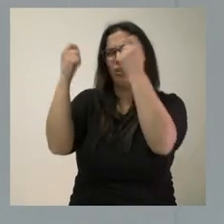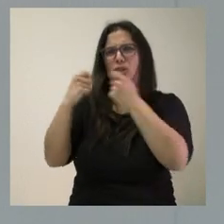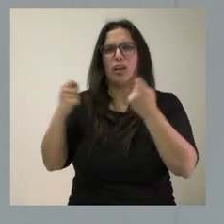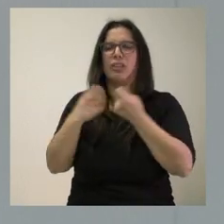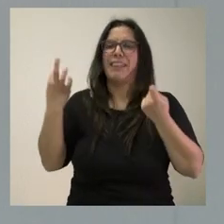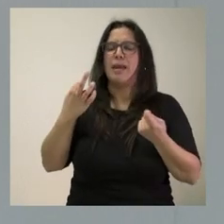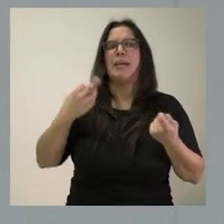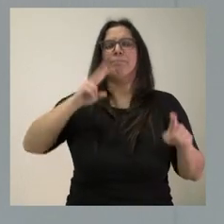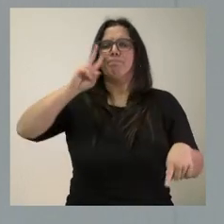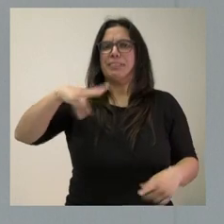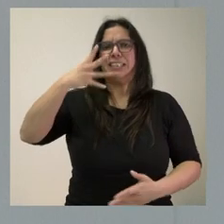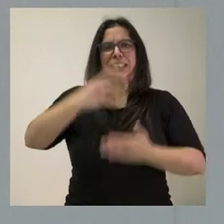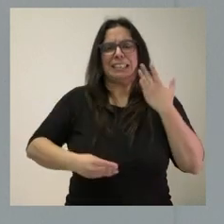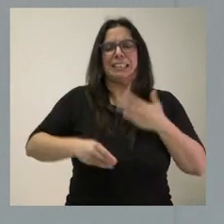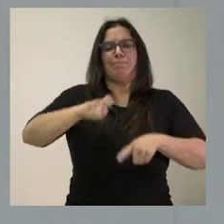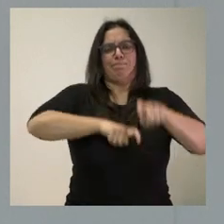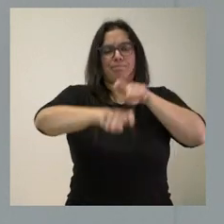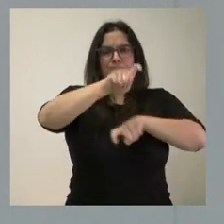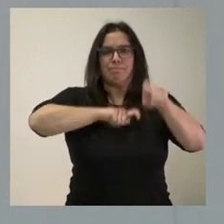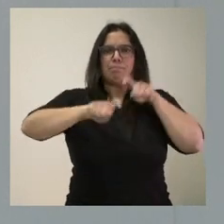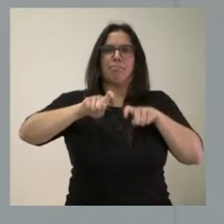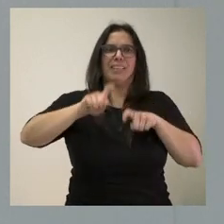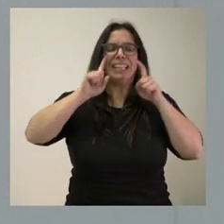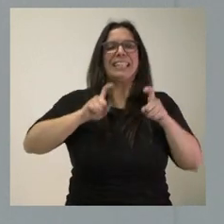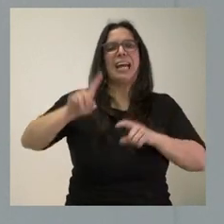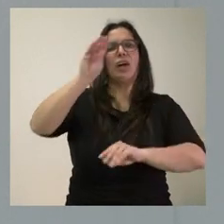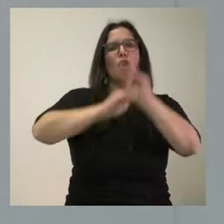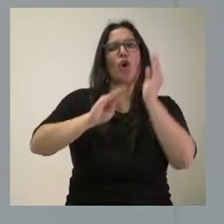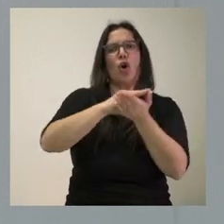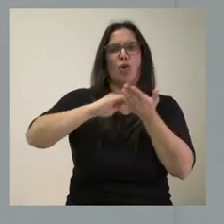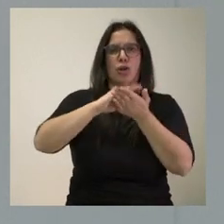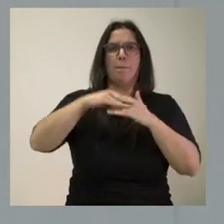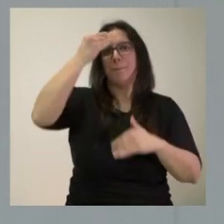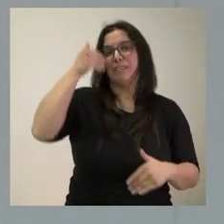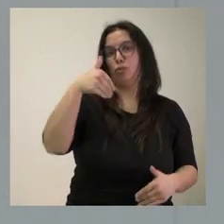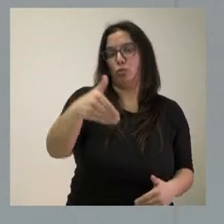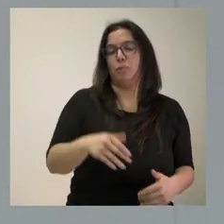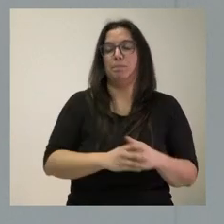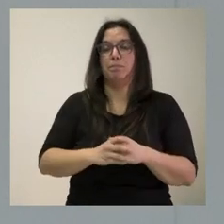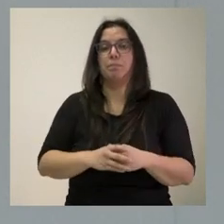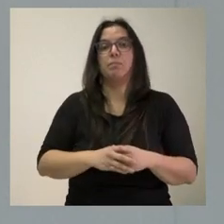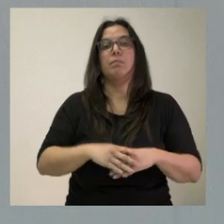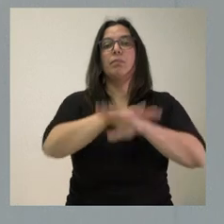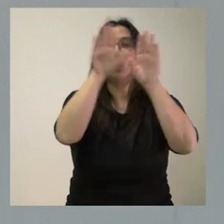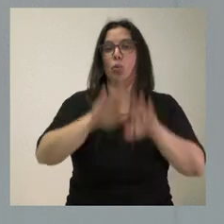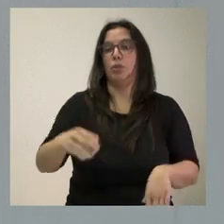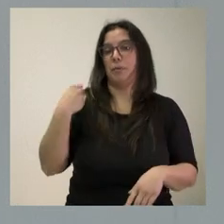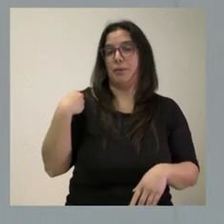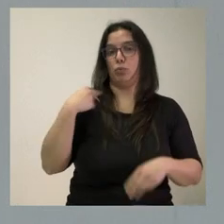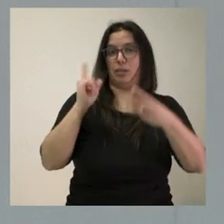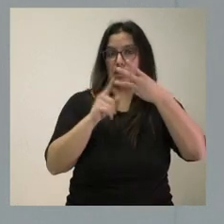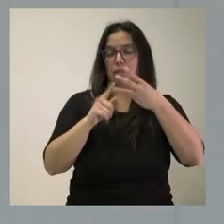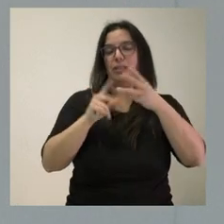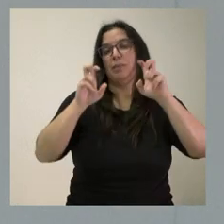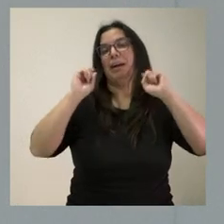de reconocer el error y de al menos intentar corregirlo pensando en el futuro. Y la última cuestión, que hacía una referencia a un